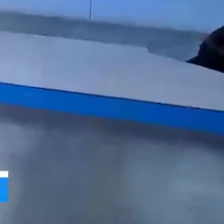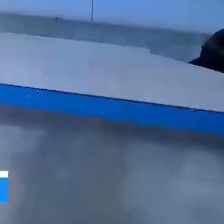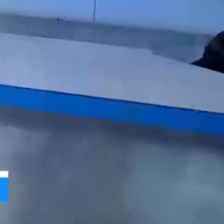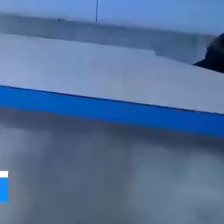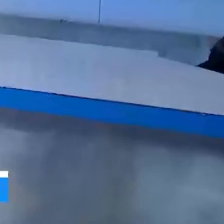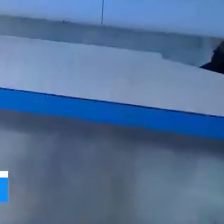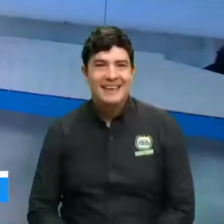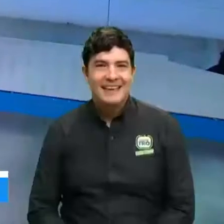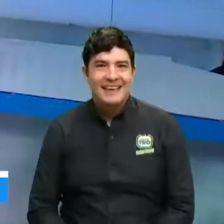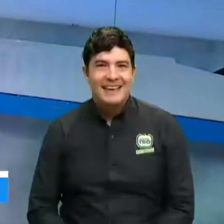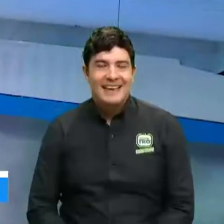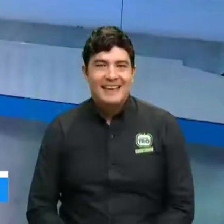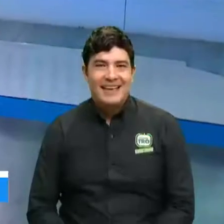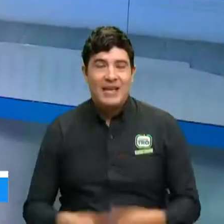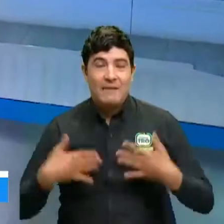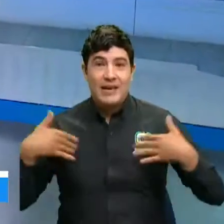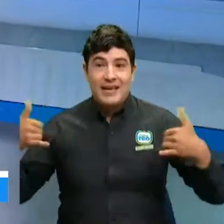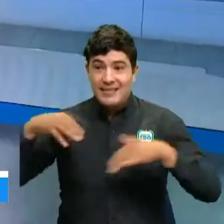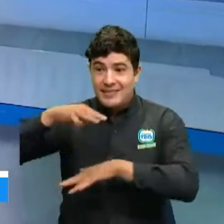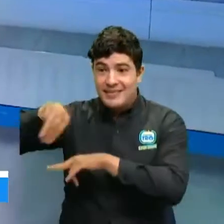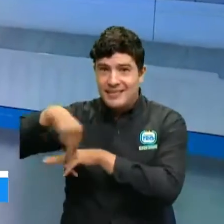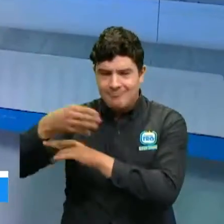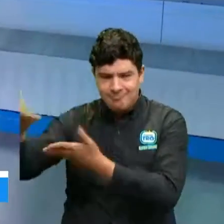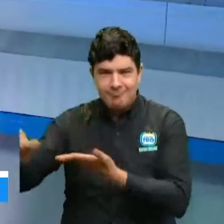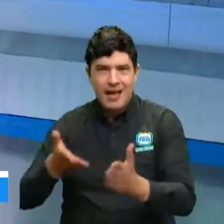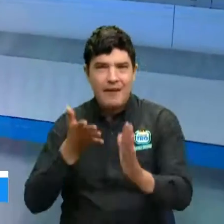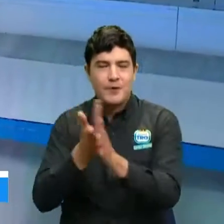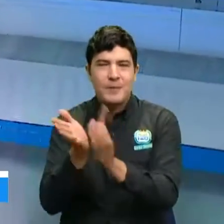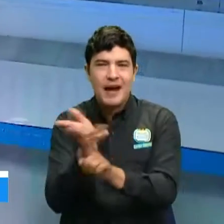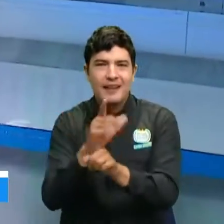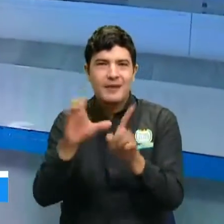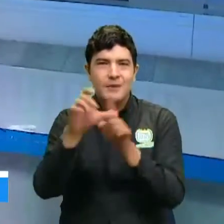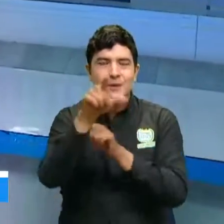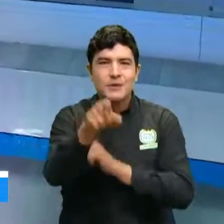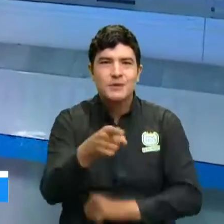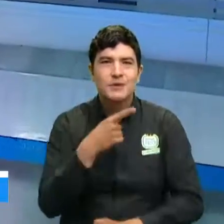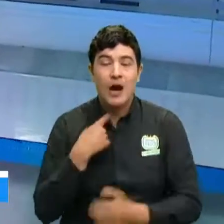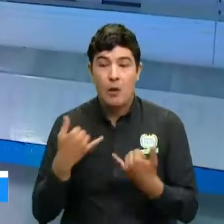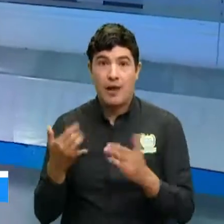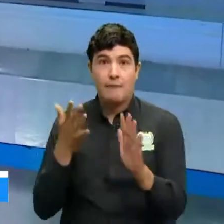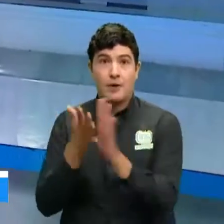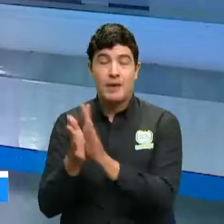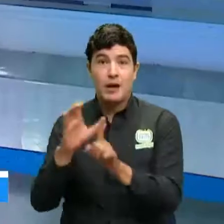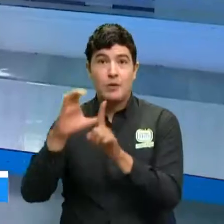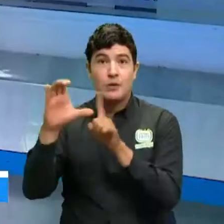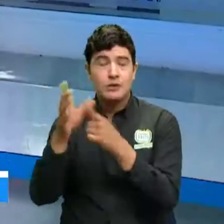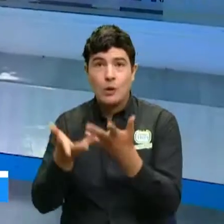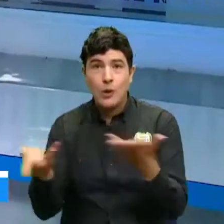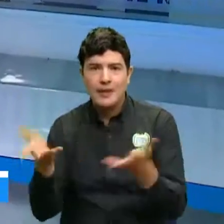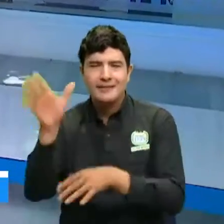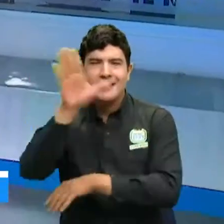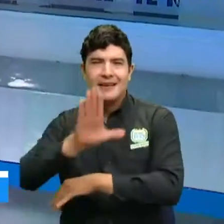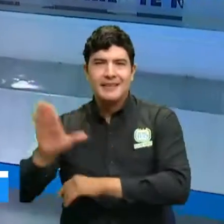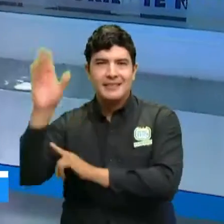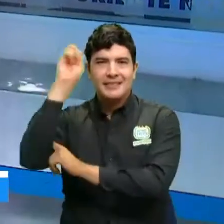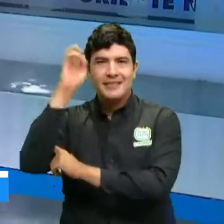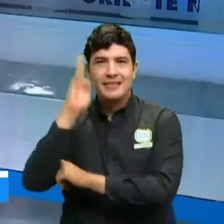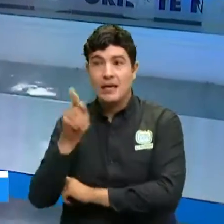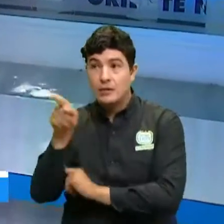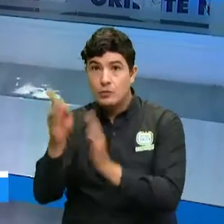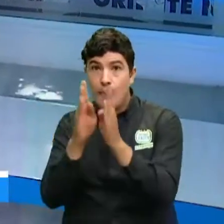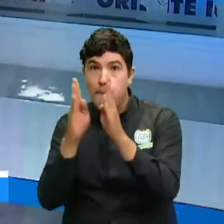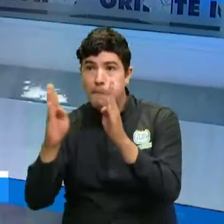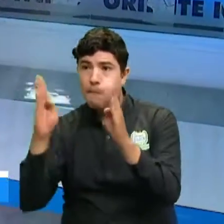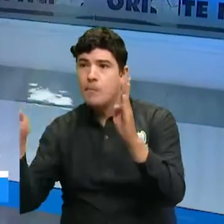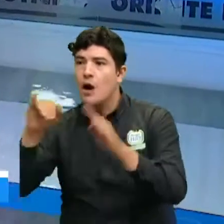¡Feliz miércoles! Bienvenidos a las noticias del entretenimiento. Y es que hoy iniciamos con información cultural desde el norte de Santander. Porque la Biblioteca